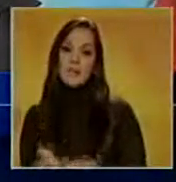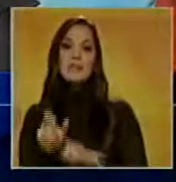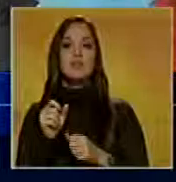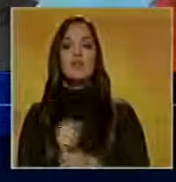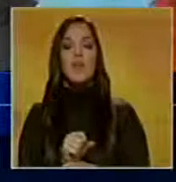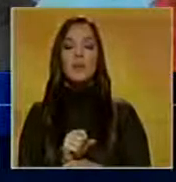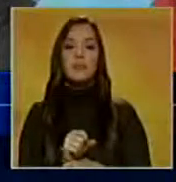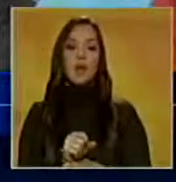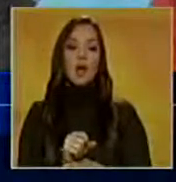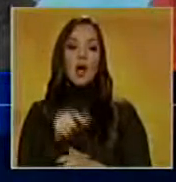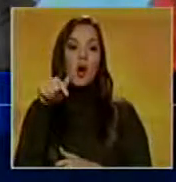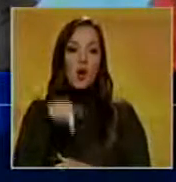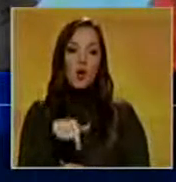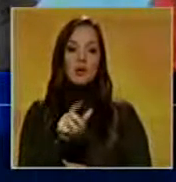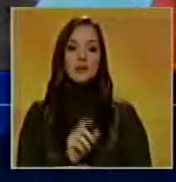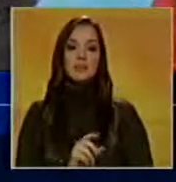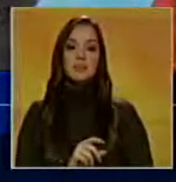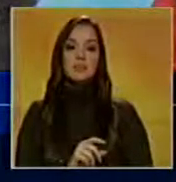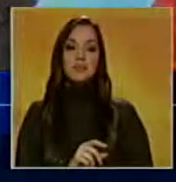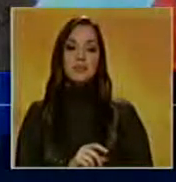a quien estamos representando el día de hoy,